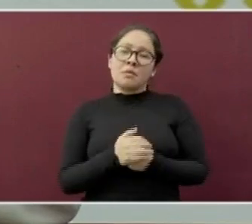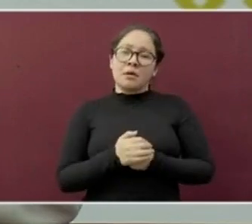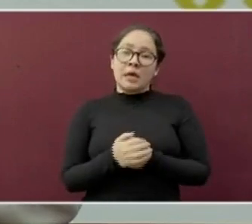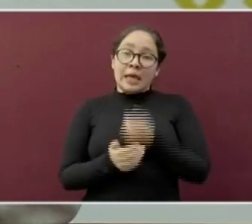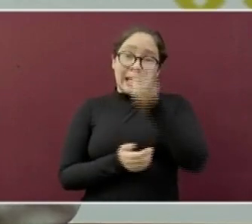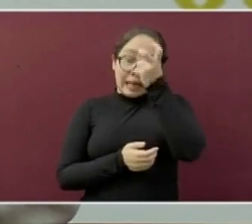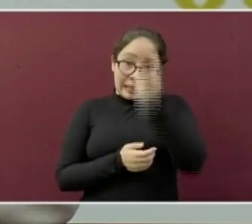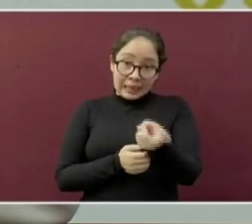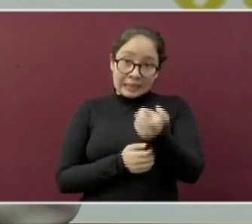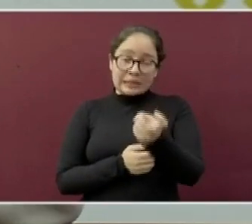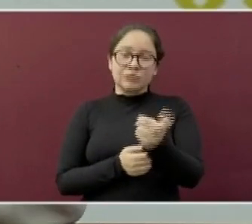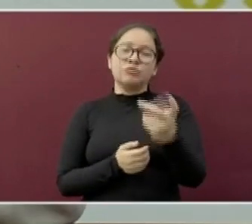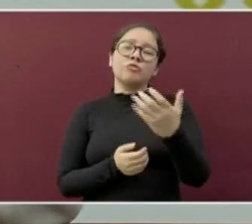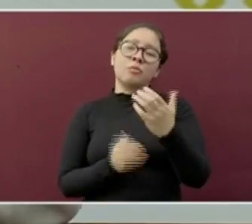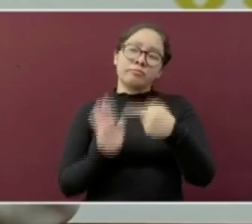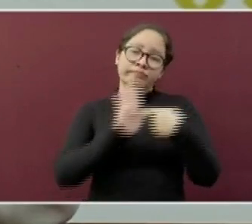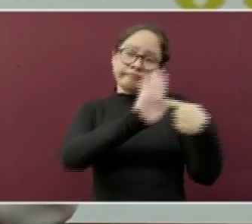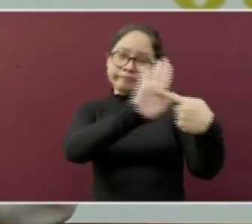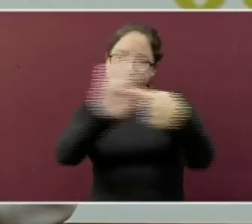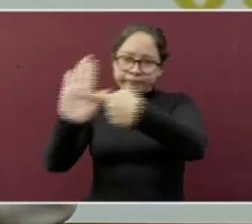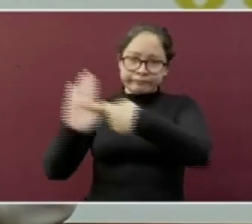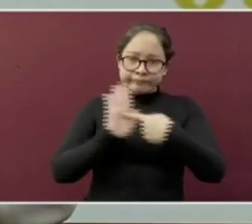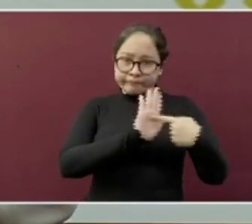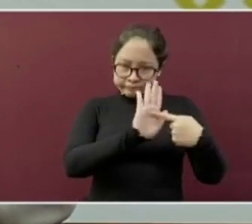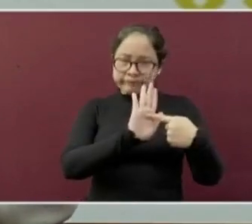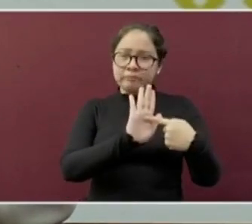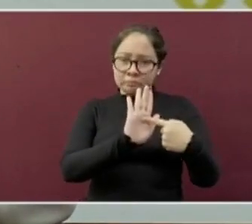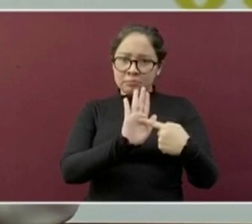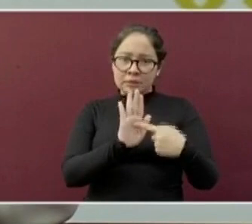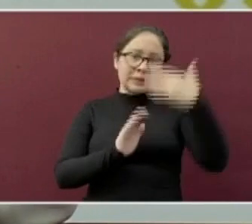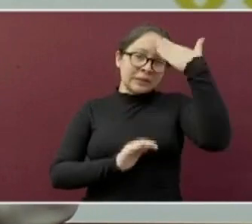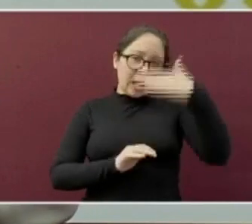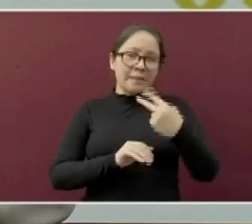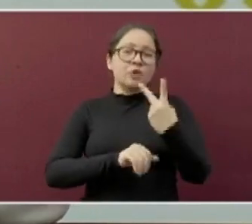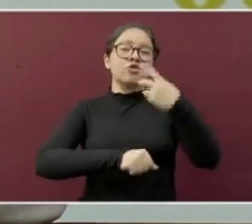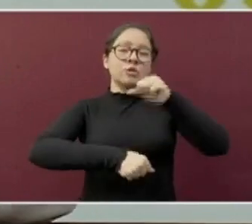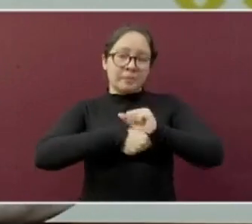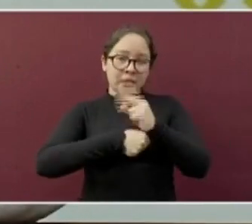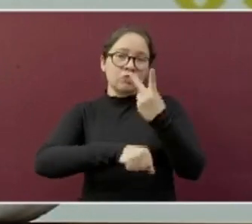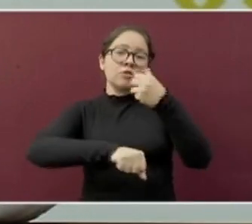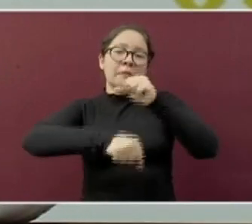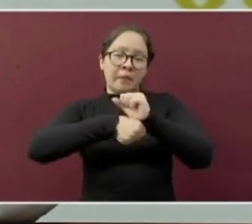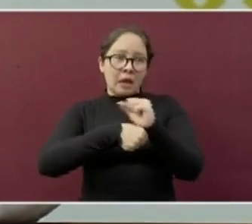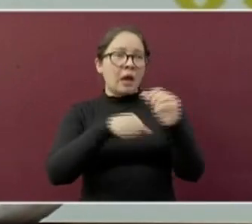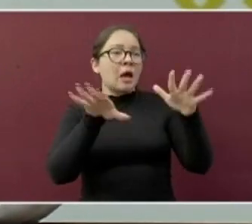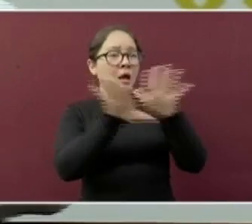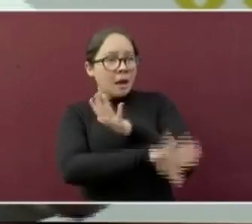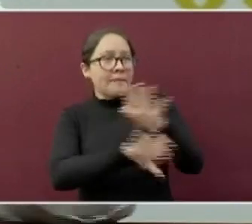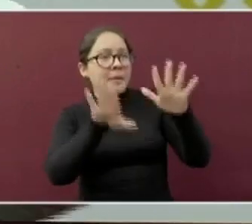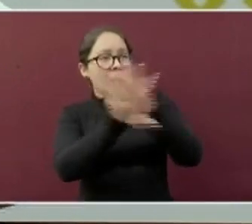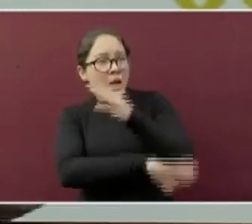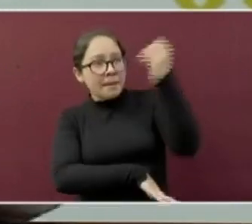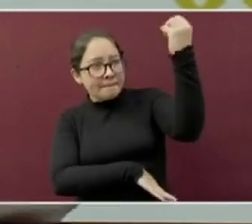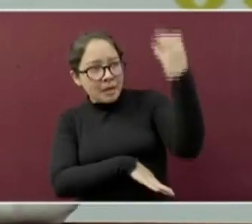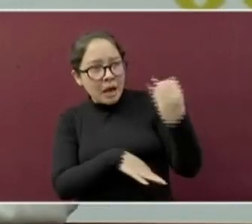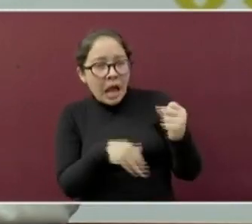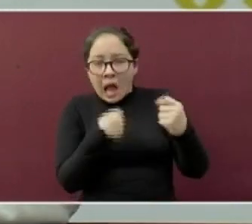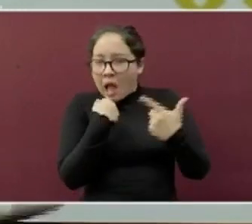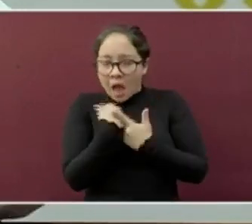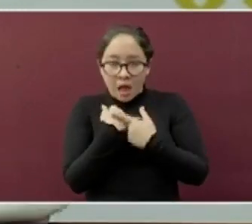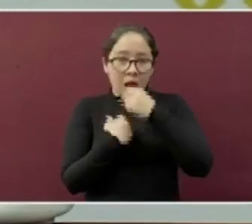que se les da a conocer precisamente cada dos semanas para que a partir de ahí